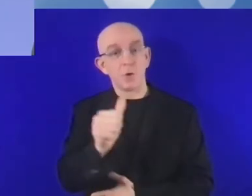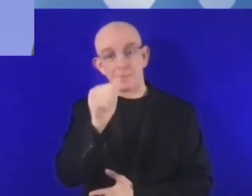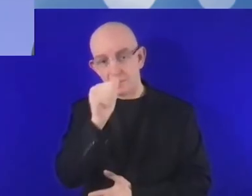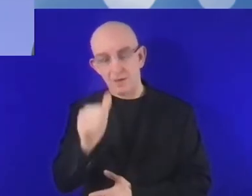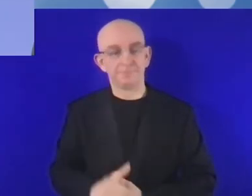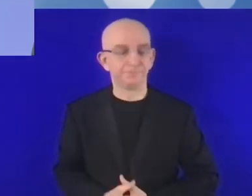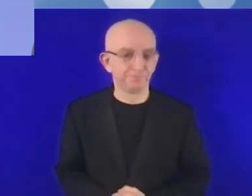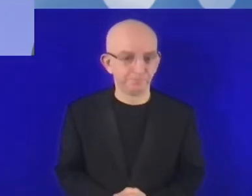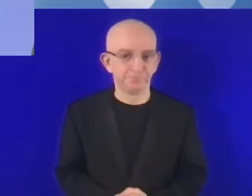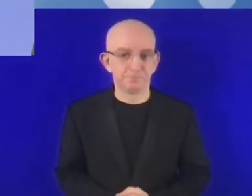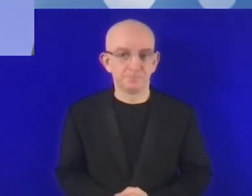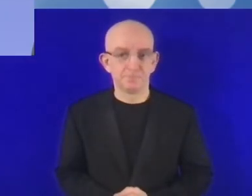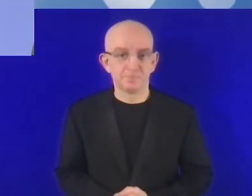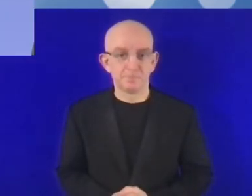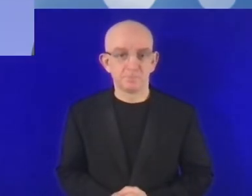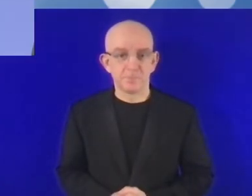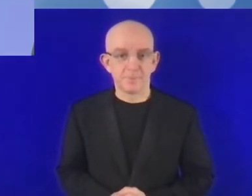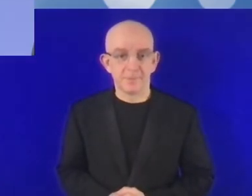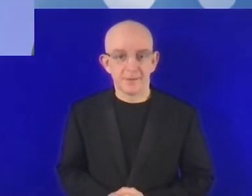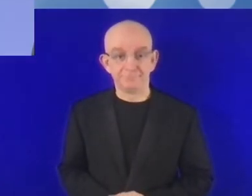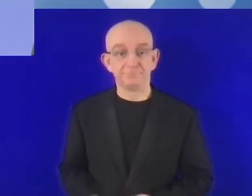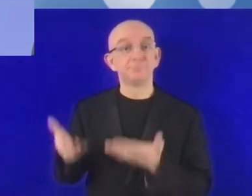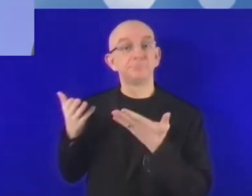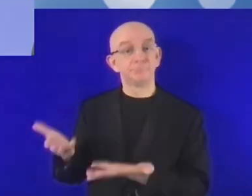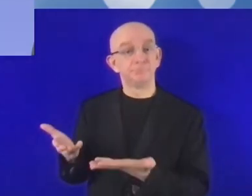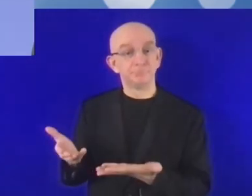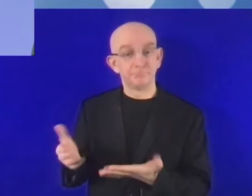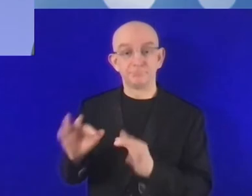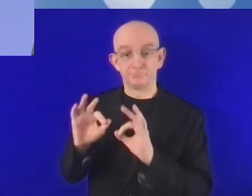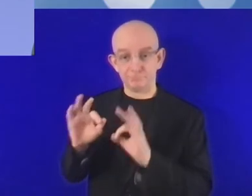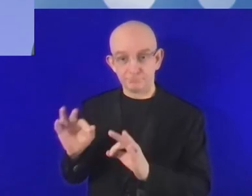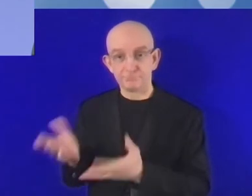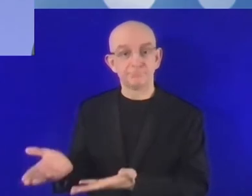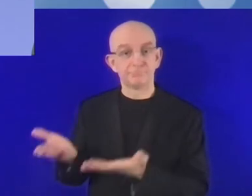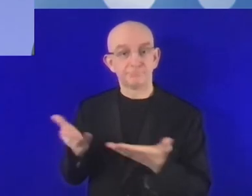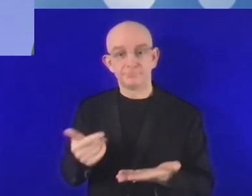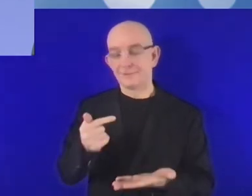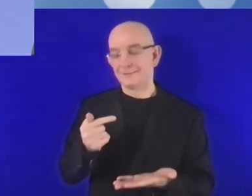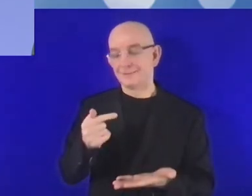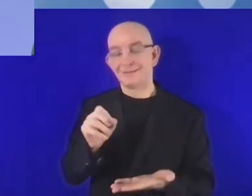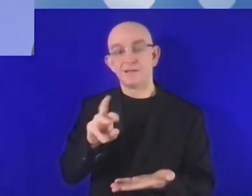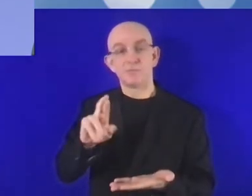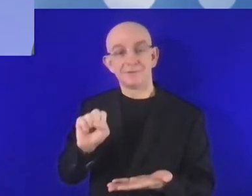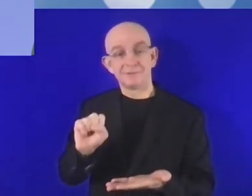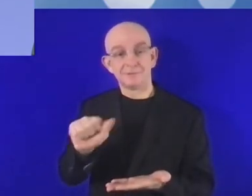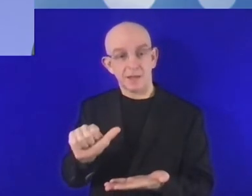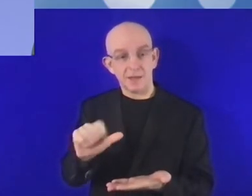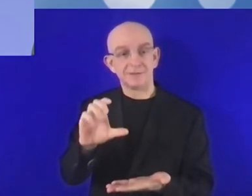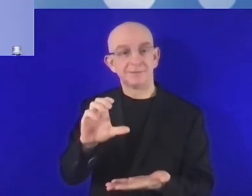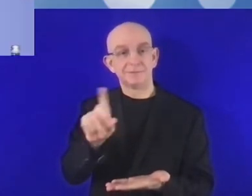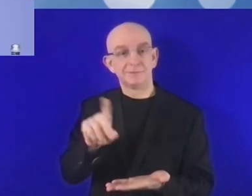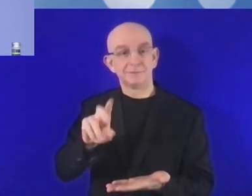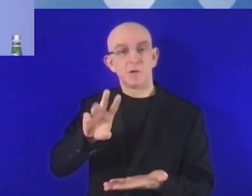de Estado de Innovación y Tecnología de Etiopía. También a la señora Teresa Chervinska, vicepresidenta del Banco Europeo de Inversiones.